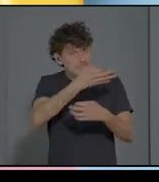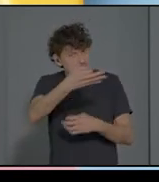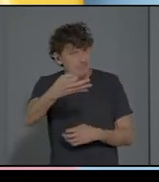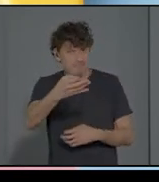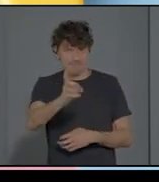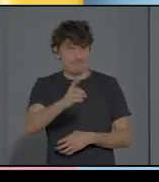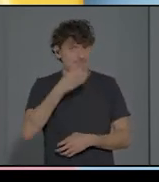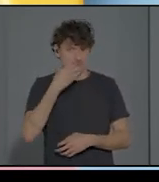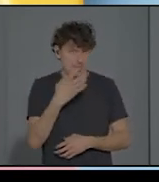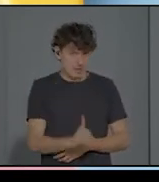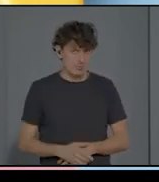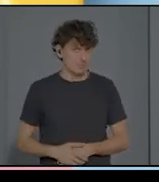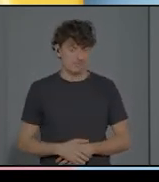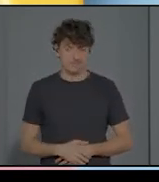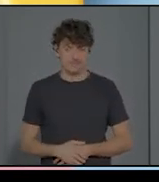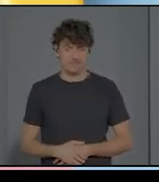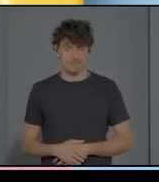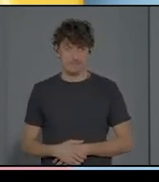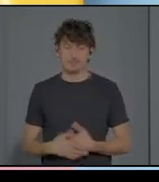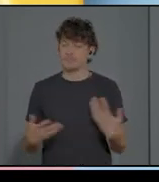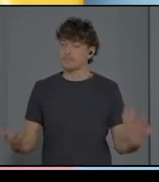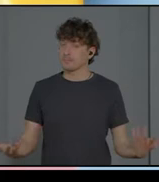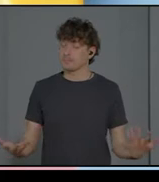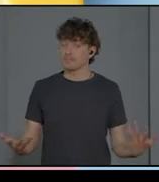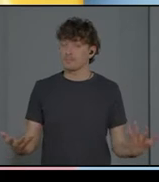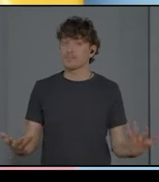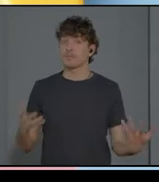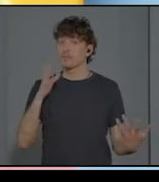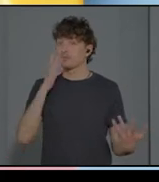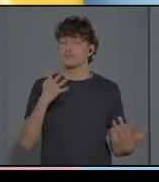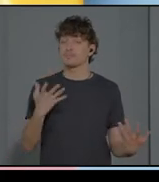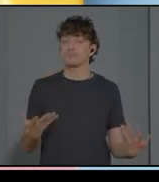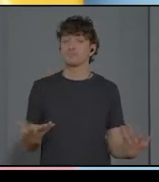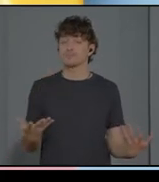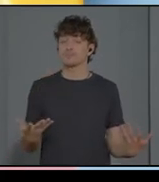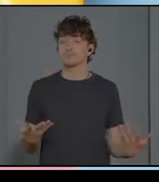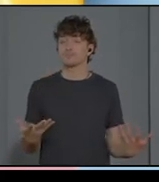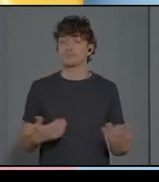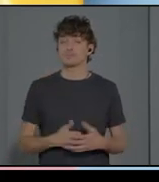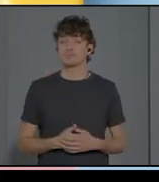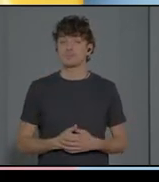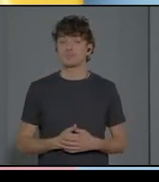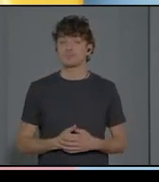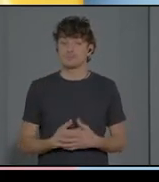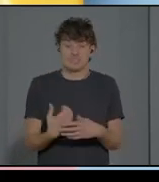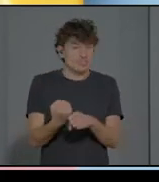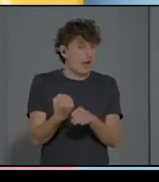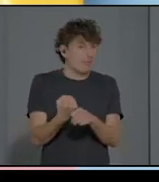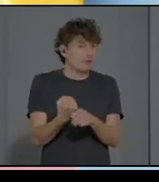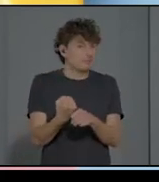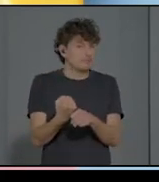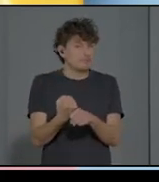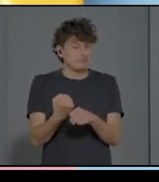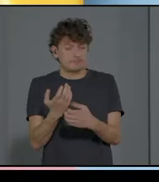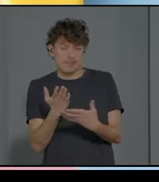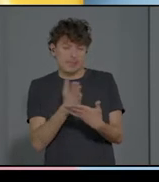Por lo tanto, la necesidad de trabajar como intermediador para que entiendan lo que